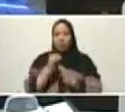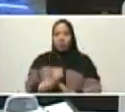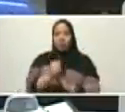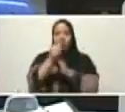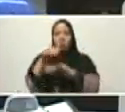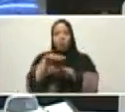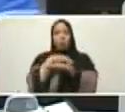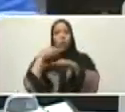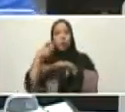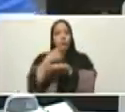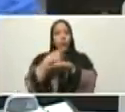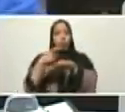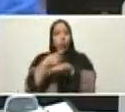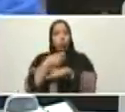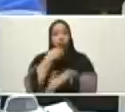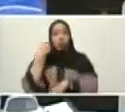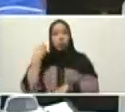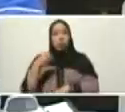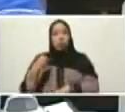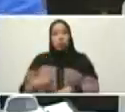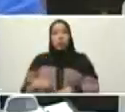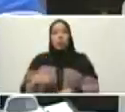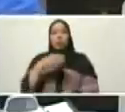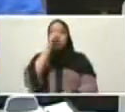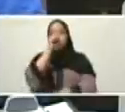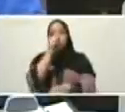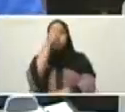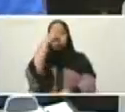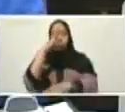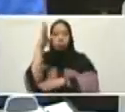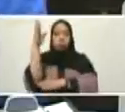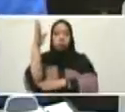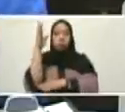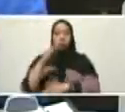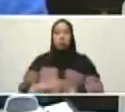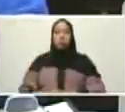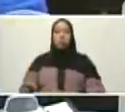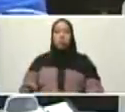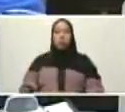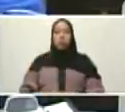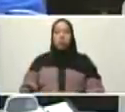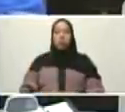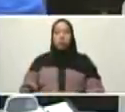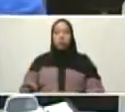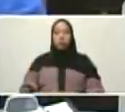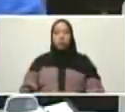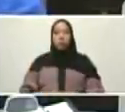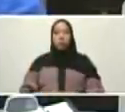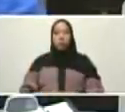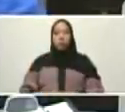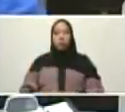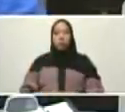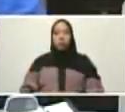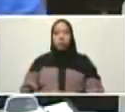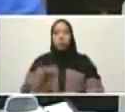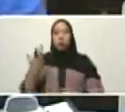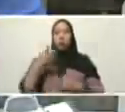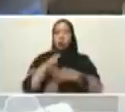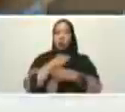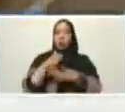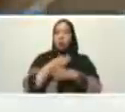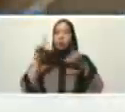gobernador del estado Anzuategui estado oriental de Anzuategui podemos verlo compartir la pantalla